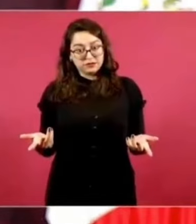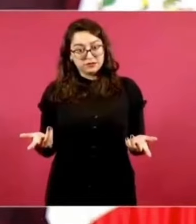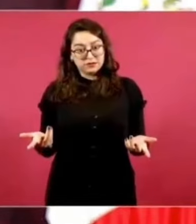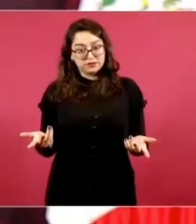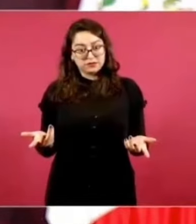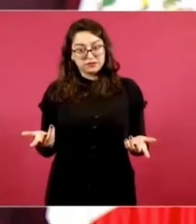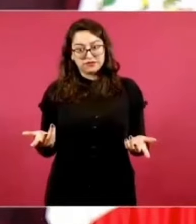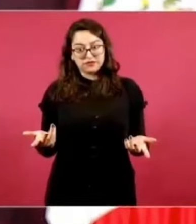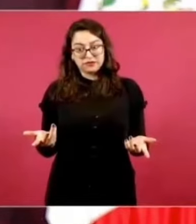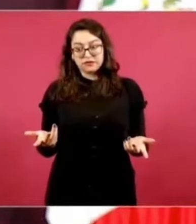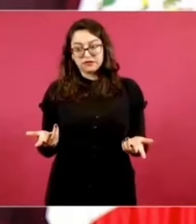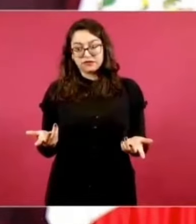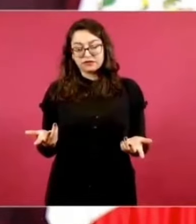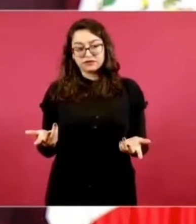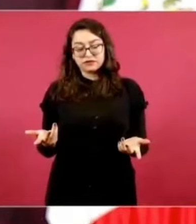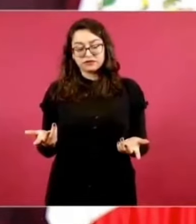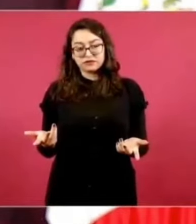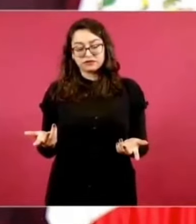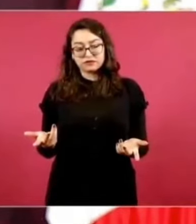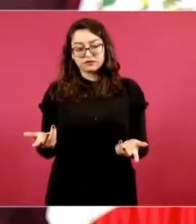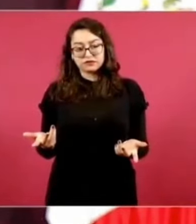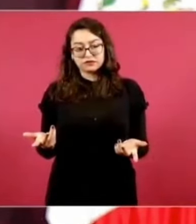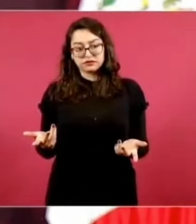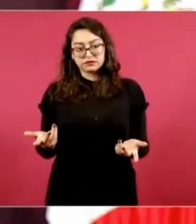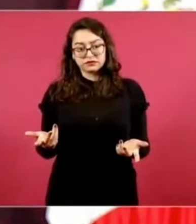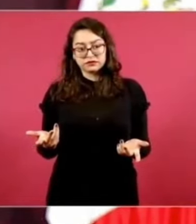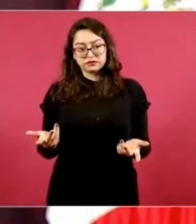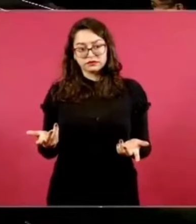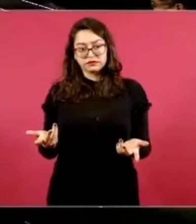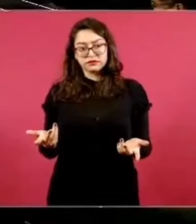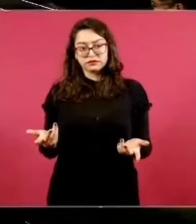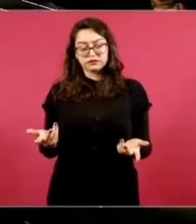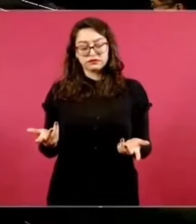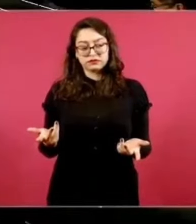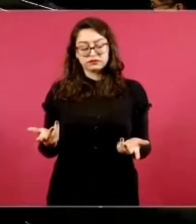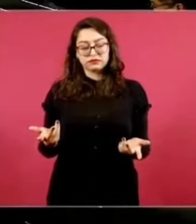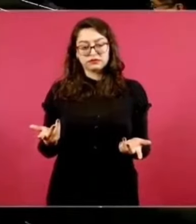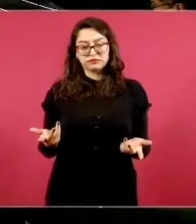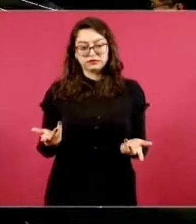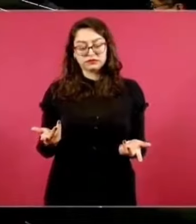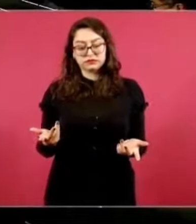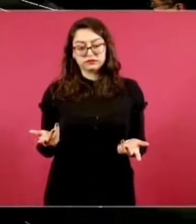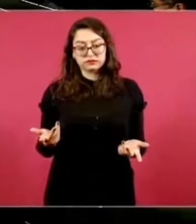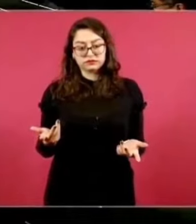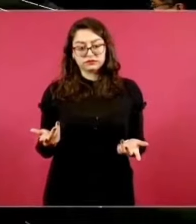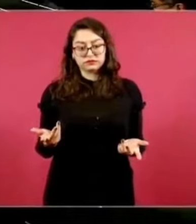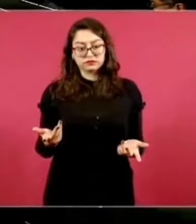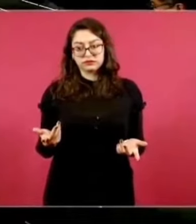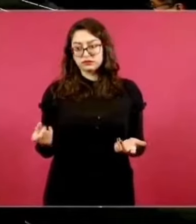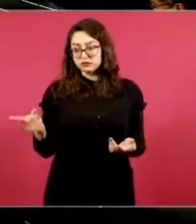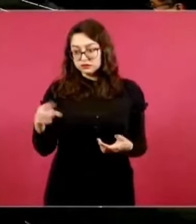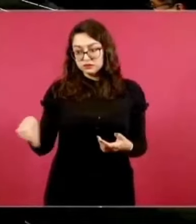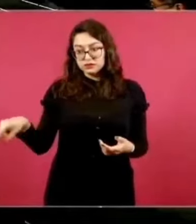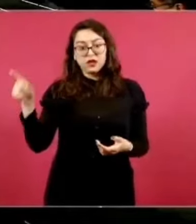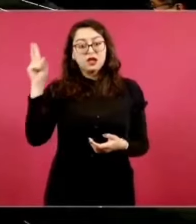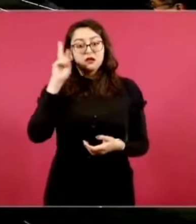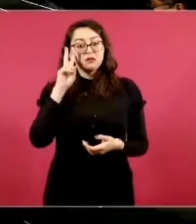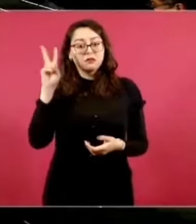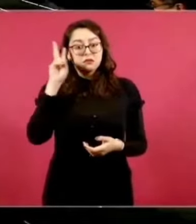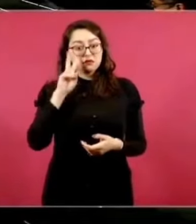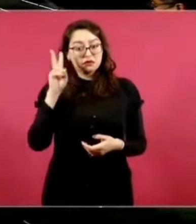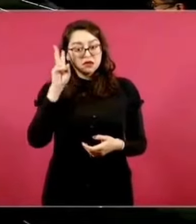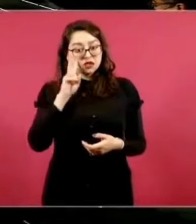de la drogadicción y de la